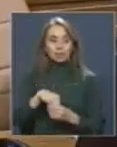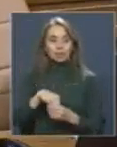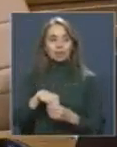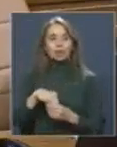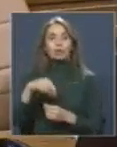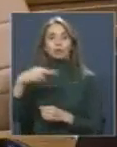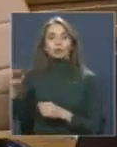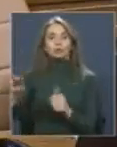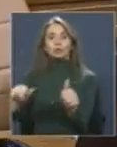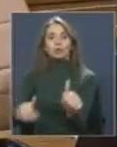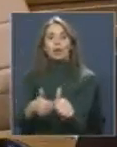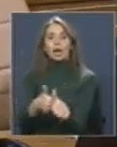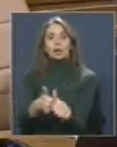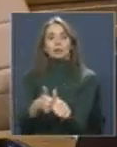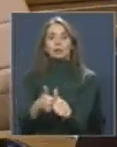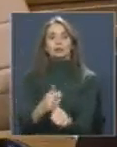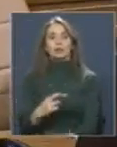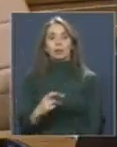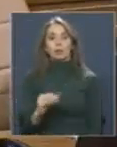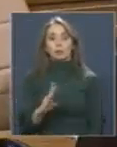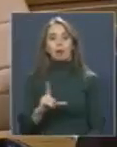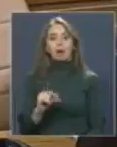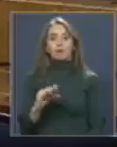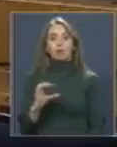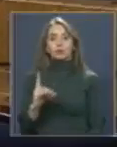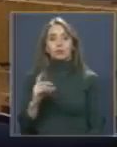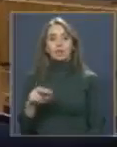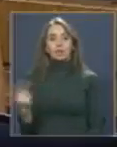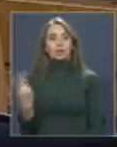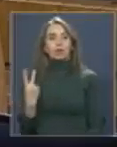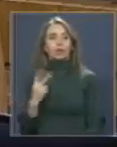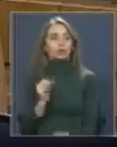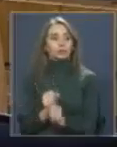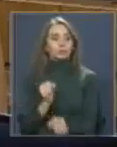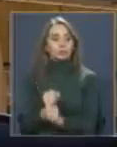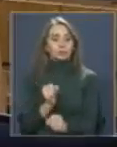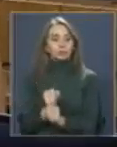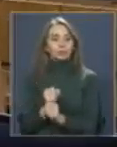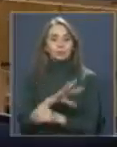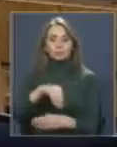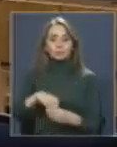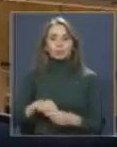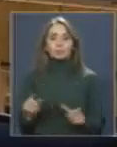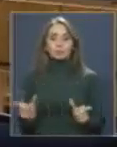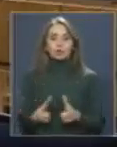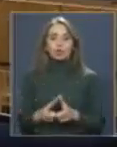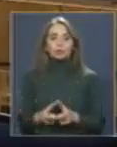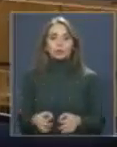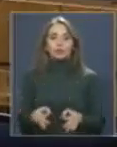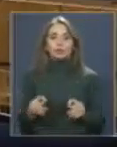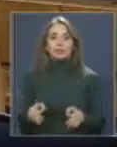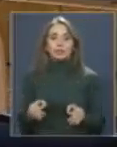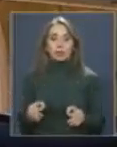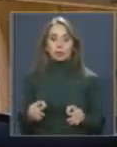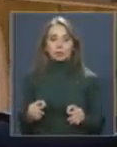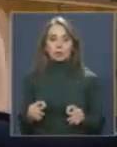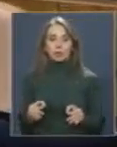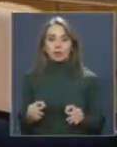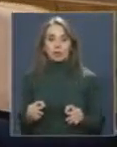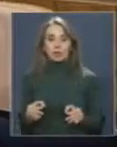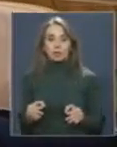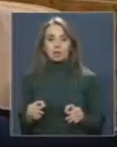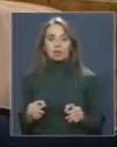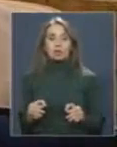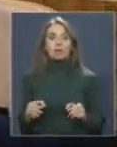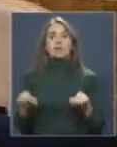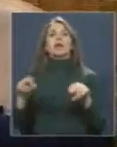asesor, don Pablo Celedón, con el que trabajamos en la Comisión de Seguridad, en la Mesa de